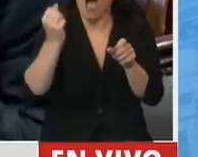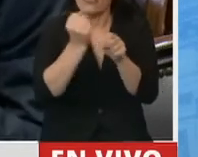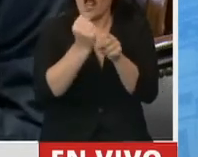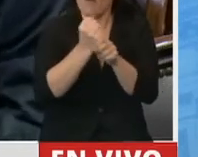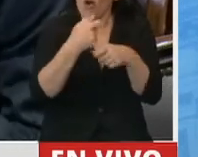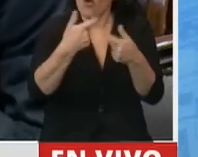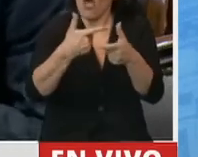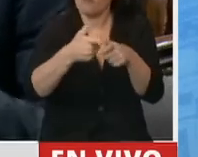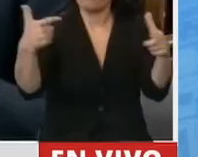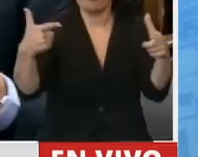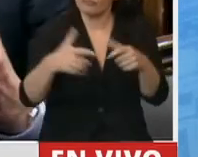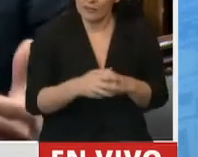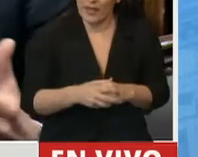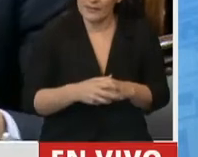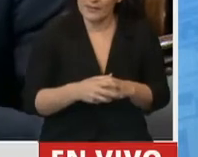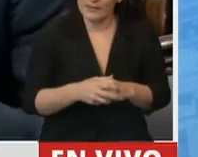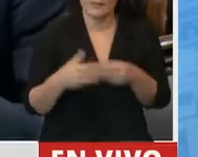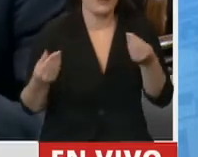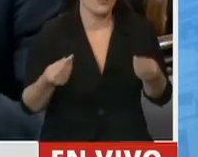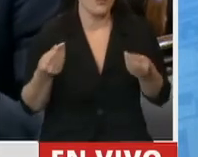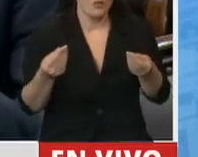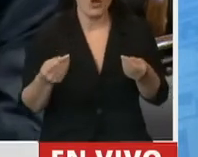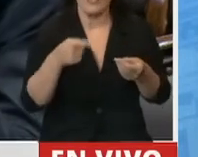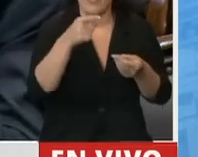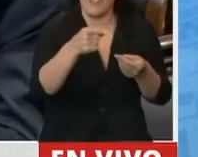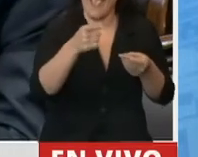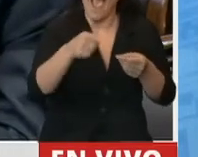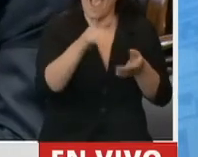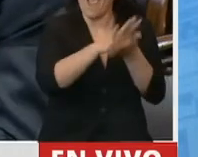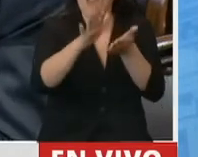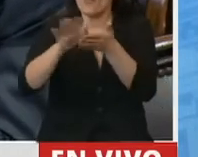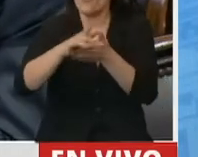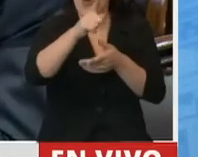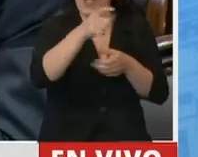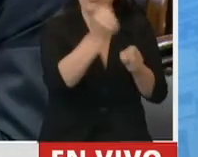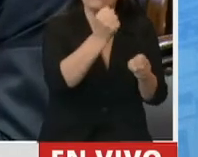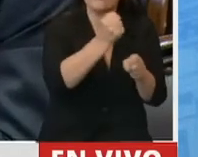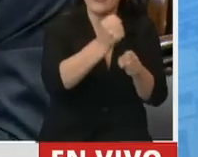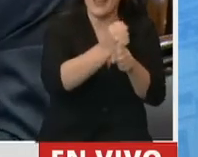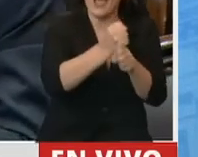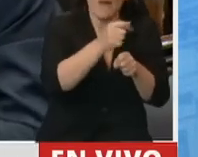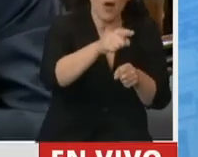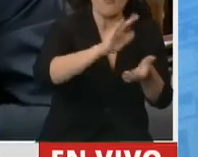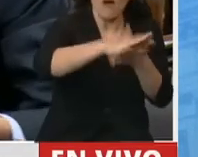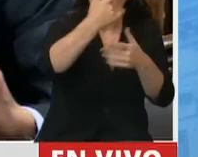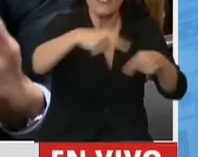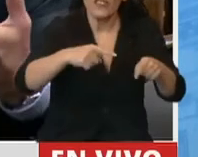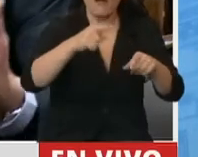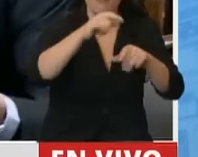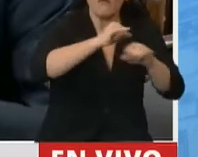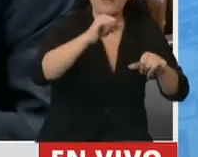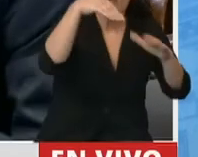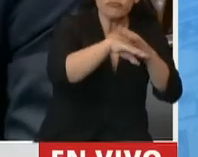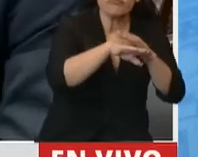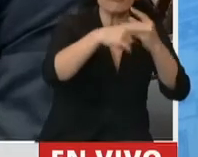¿Por qué? Porque incentiva la producción del software y otras herramientas que nos permiten acceso a base de datos,